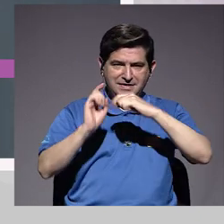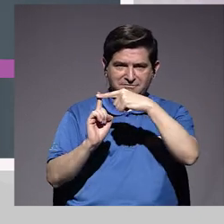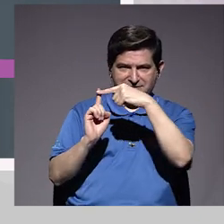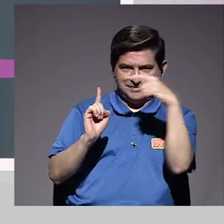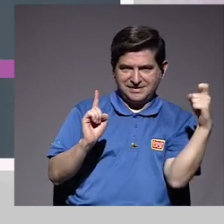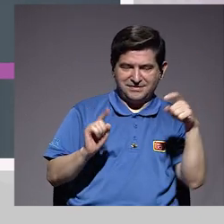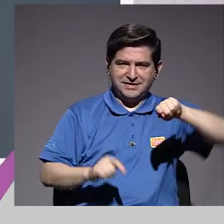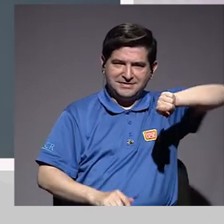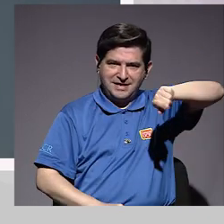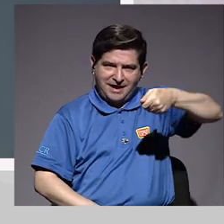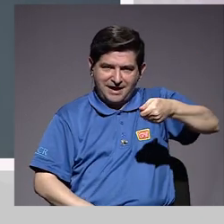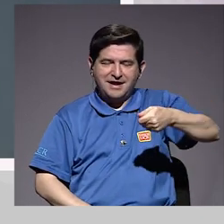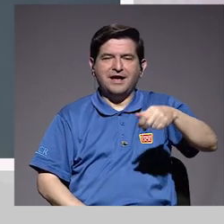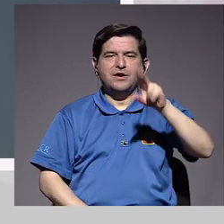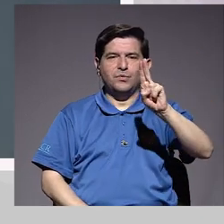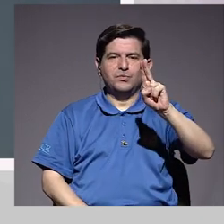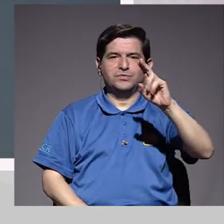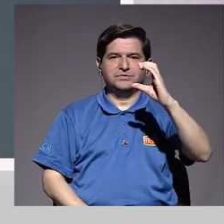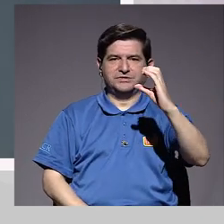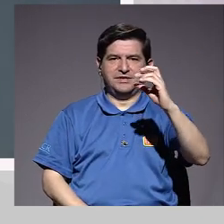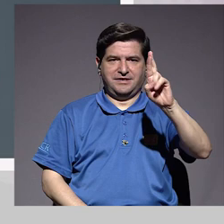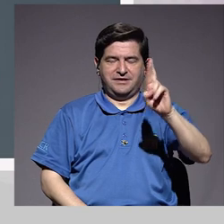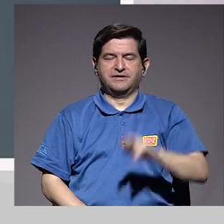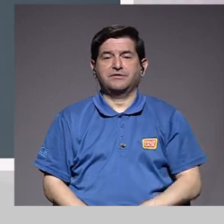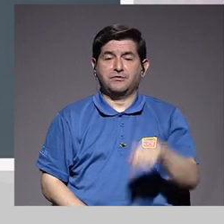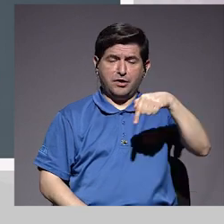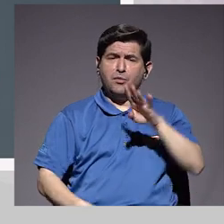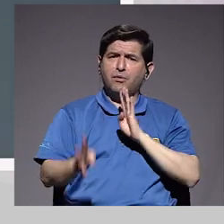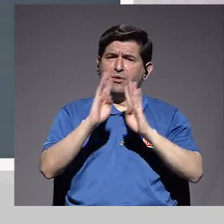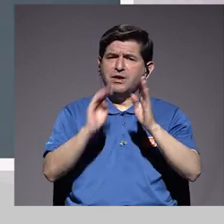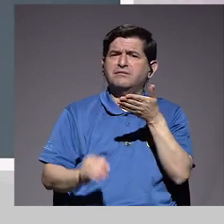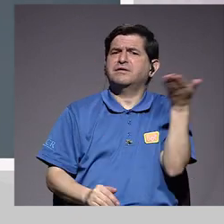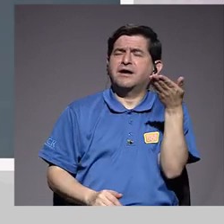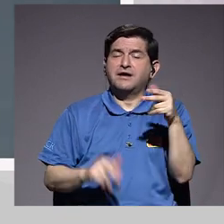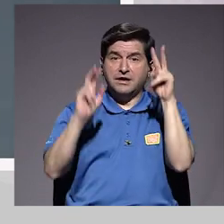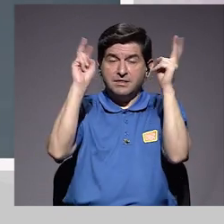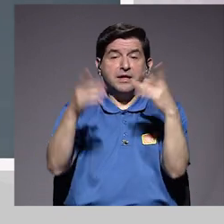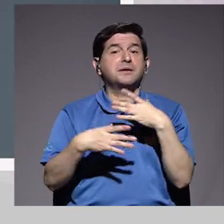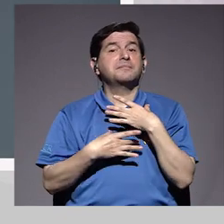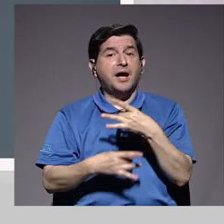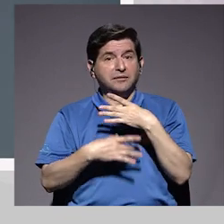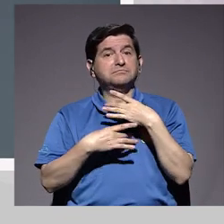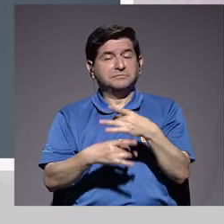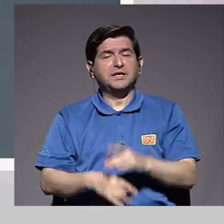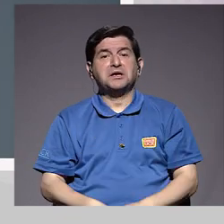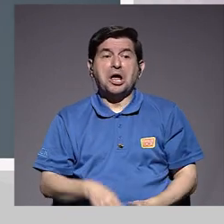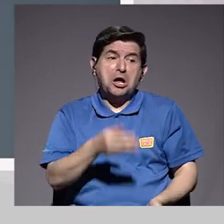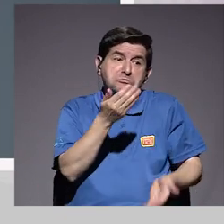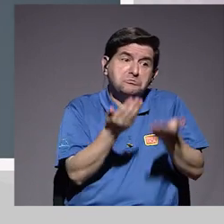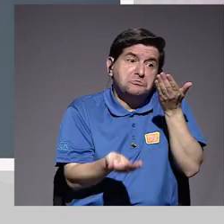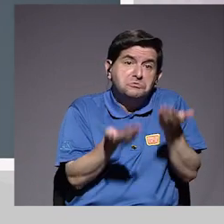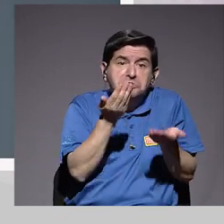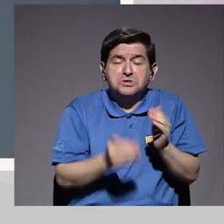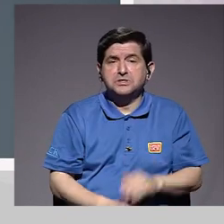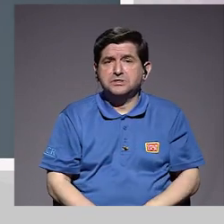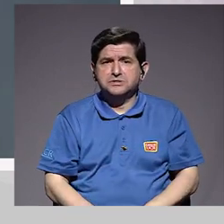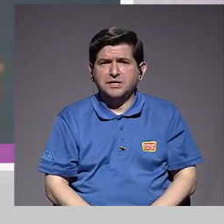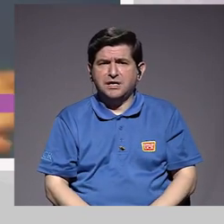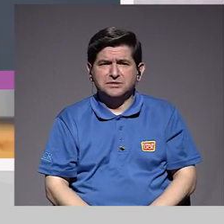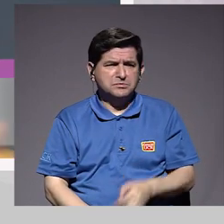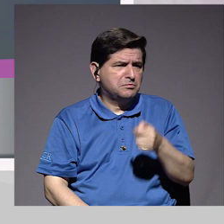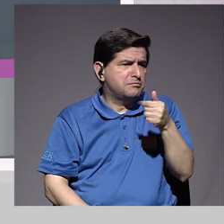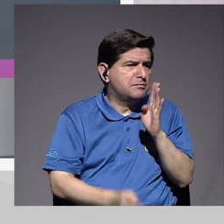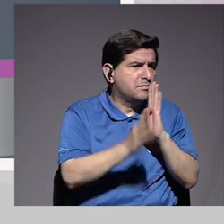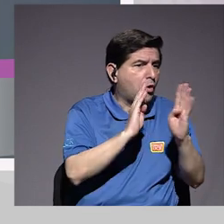de la Universidad de Costa Rica. Hoy vamos a estar conversando un tema muy interesante que quizás tal vez se habla poco, pero